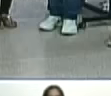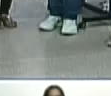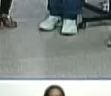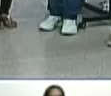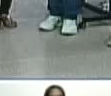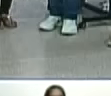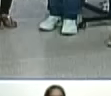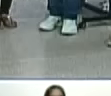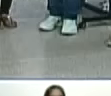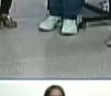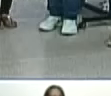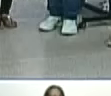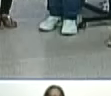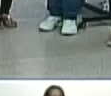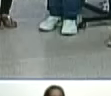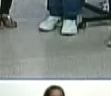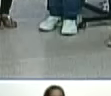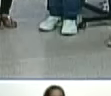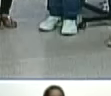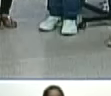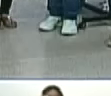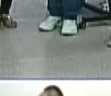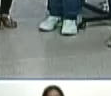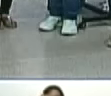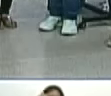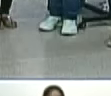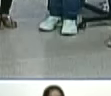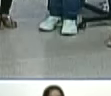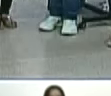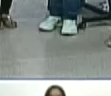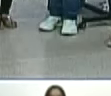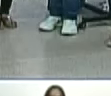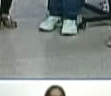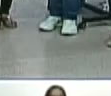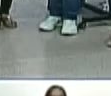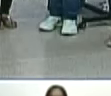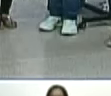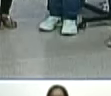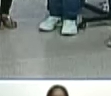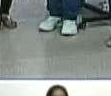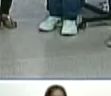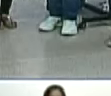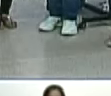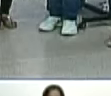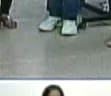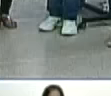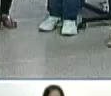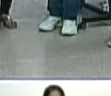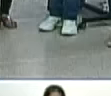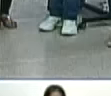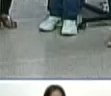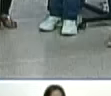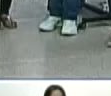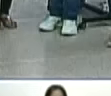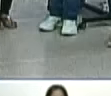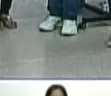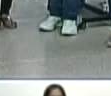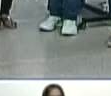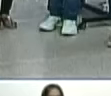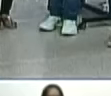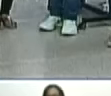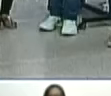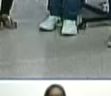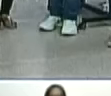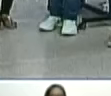-militar policial perfecta nosotros lo que vamos es para adelante ¿quién nos va a parar? nada vale y con este empuje estas ganas que tenemos